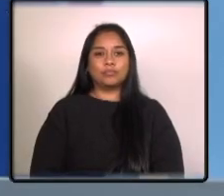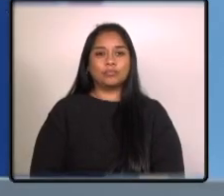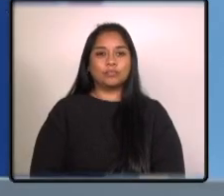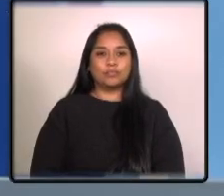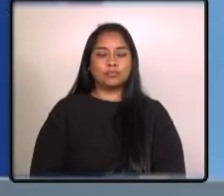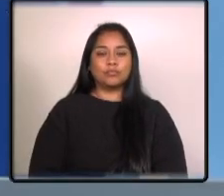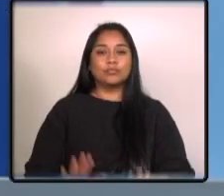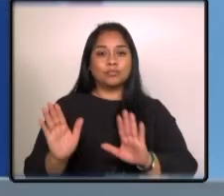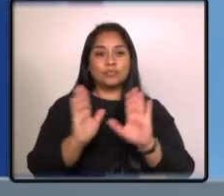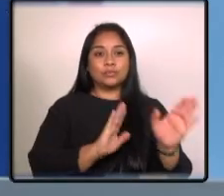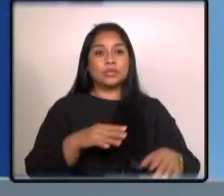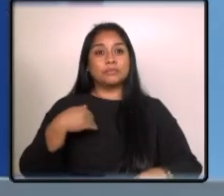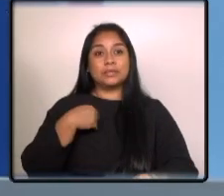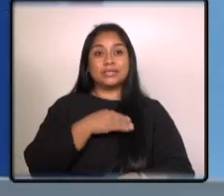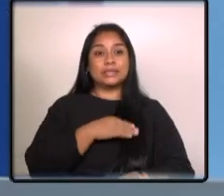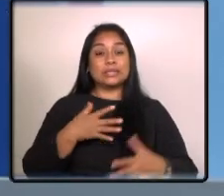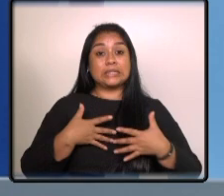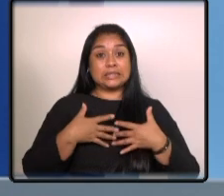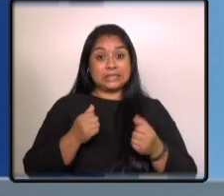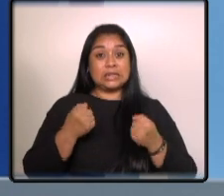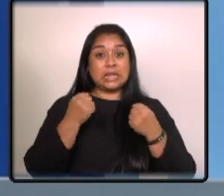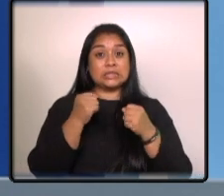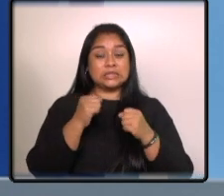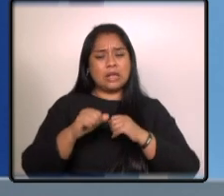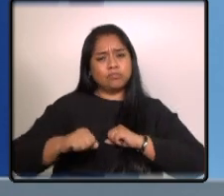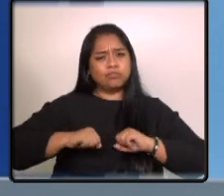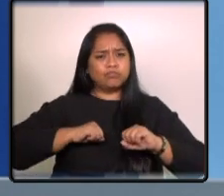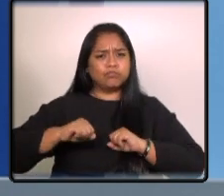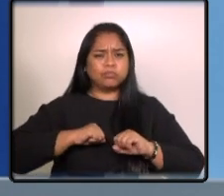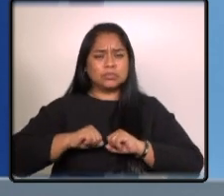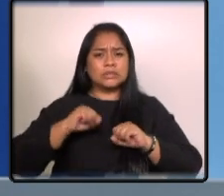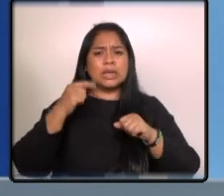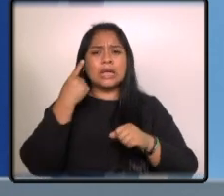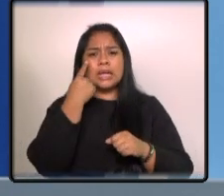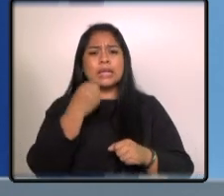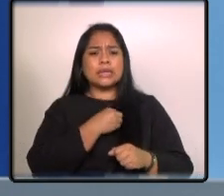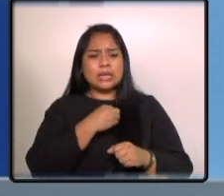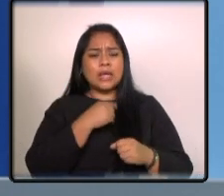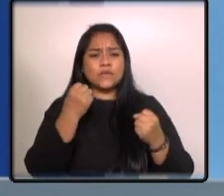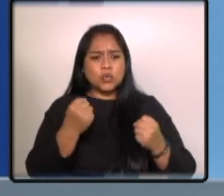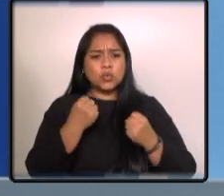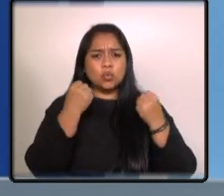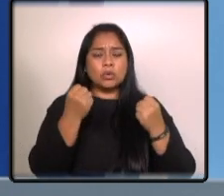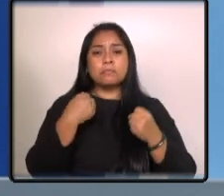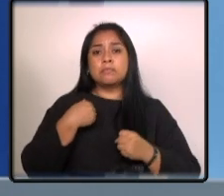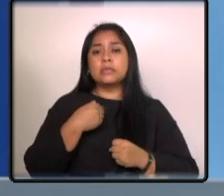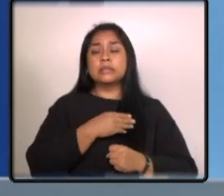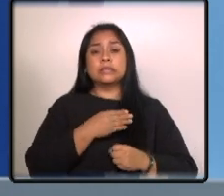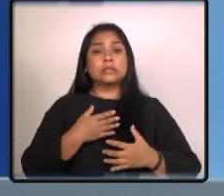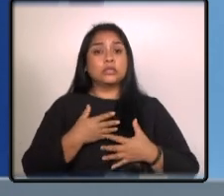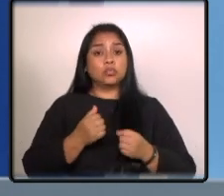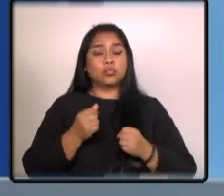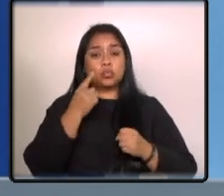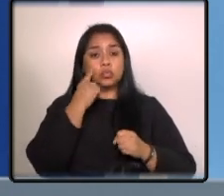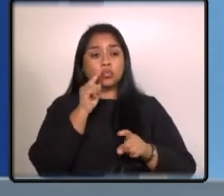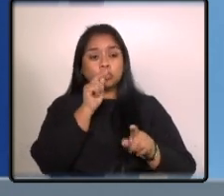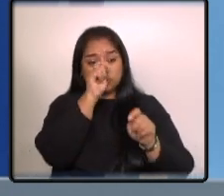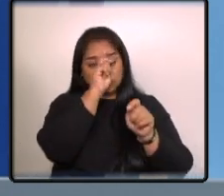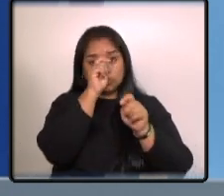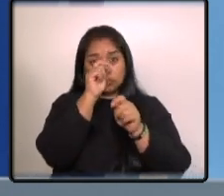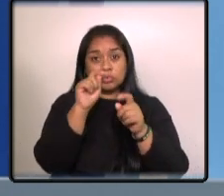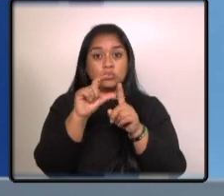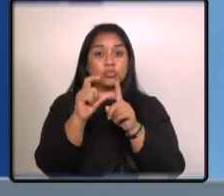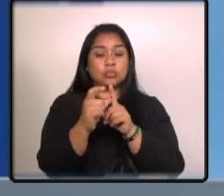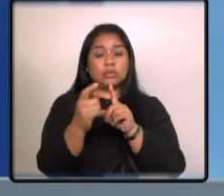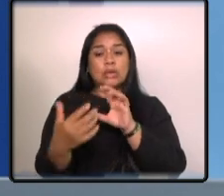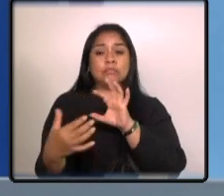y el ministerio de salud realiza acciones que buscan fortalecer el sistema de salud con pertinencia cultural vinculando los